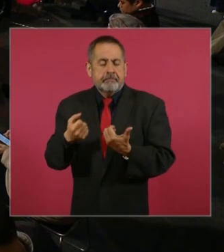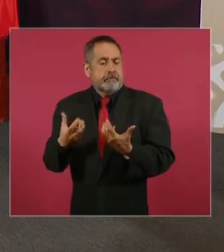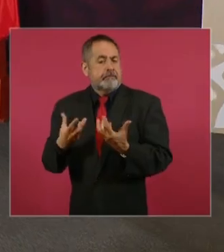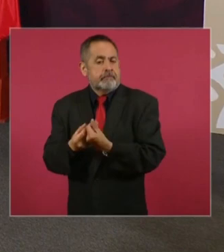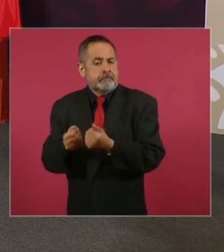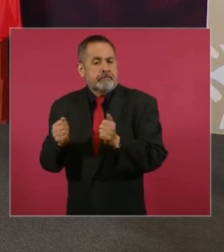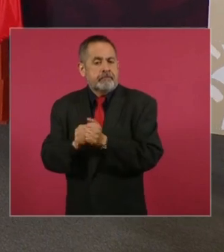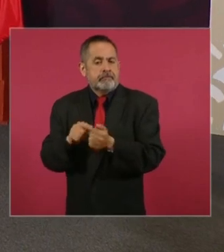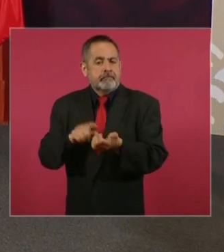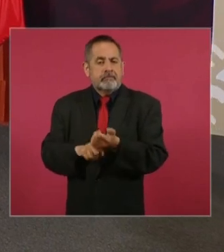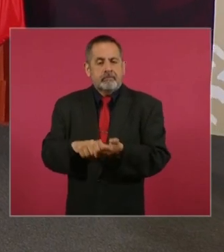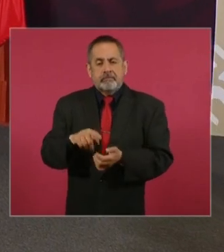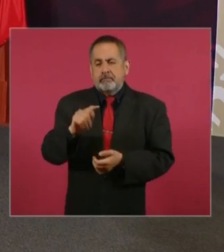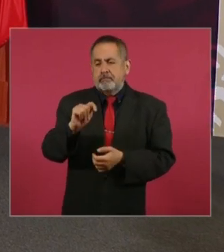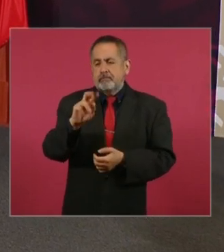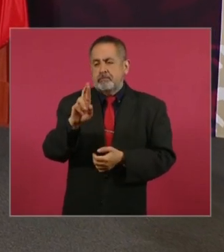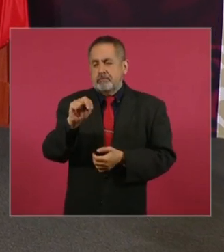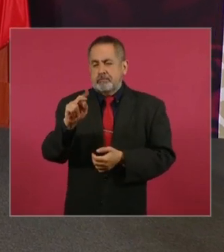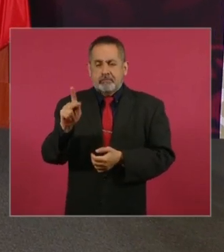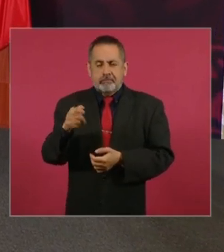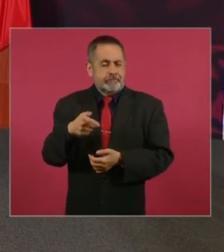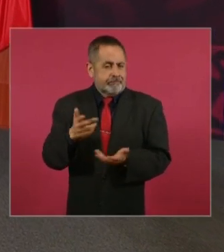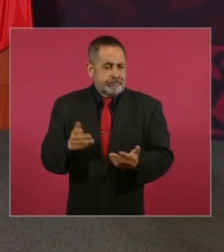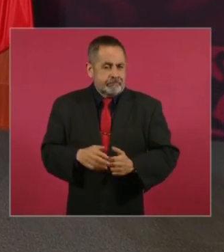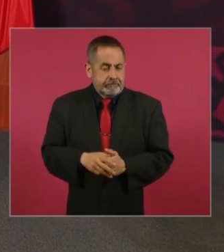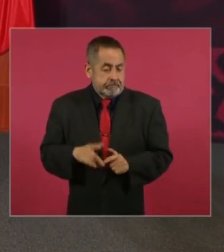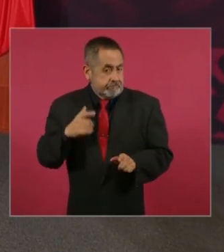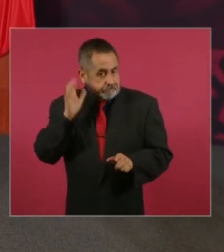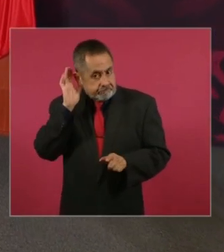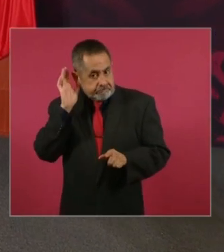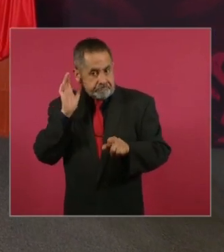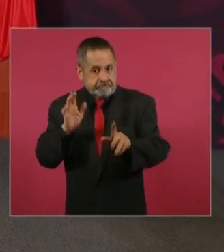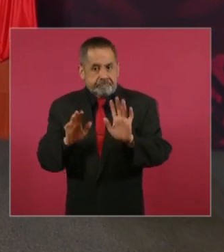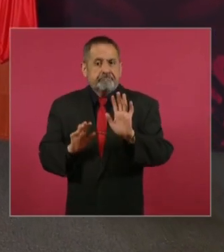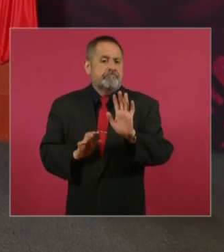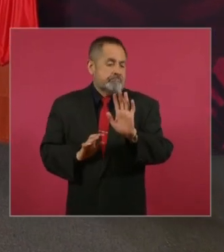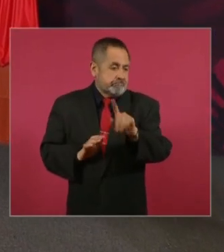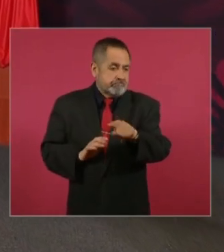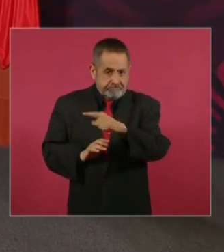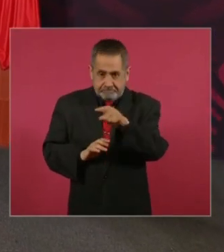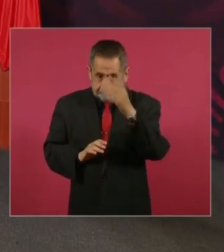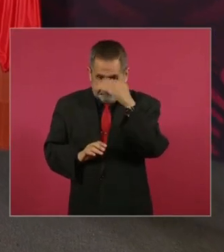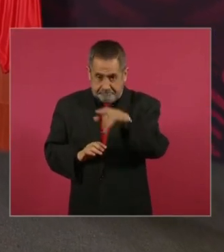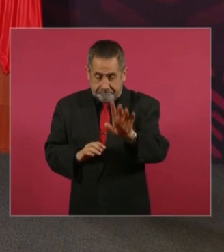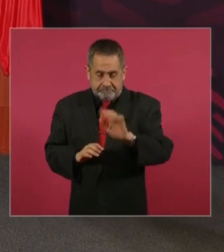Donald Trump. Eso es lo que se sabe.